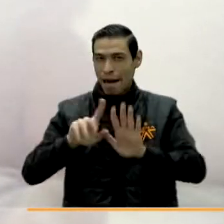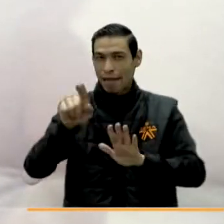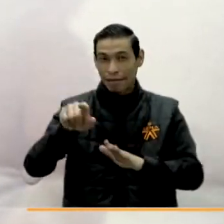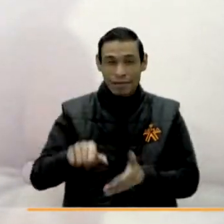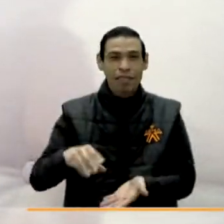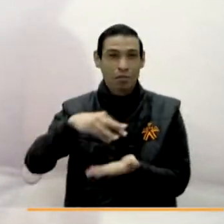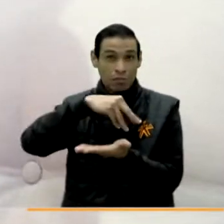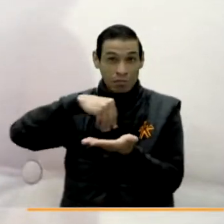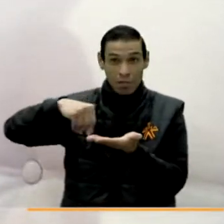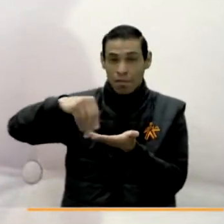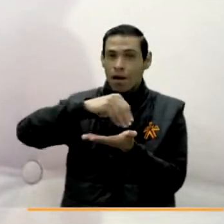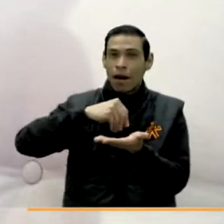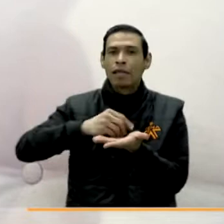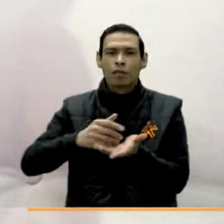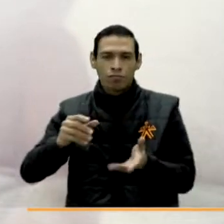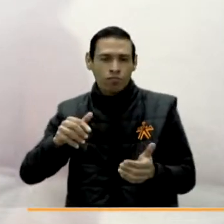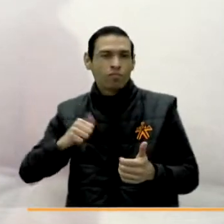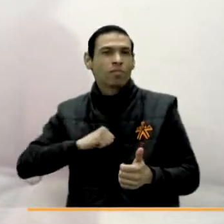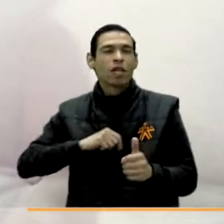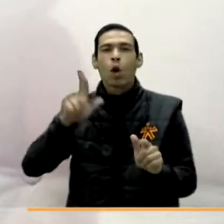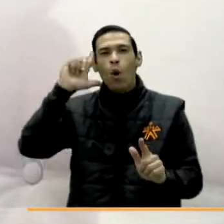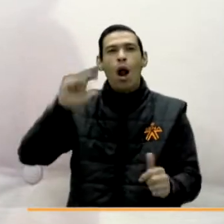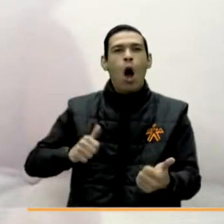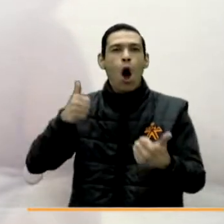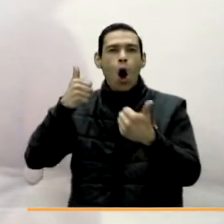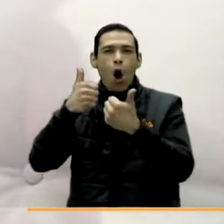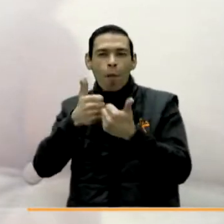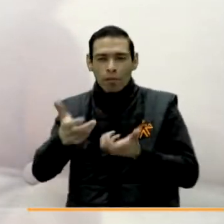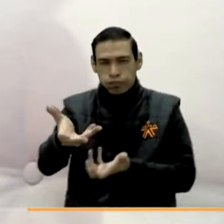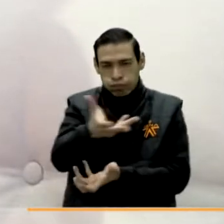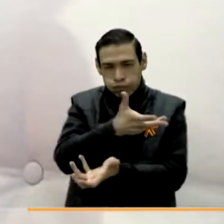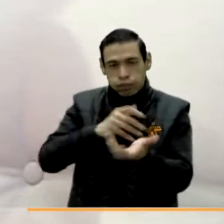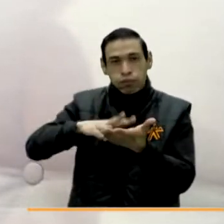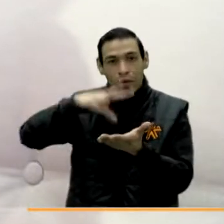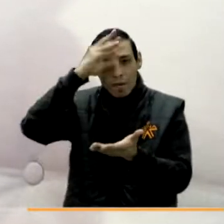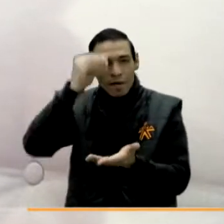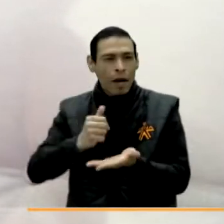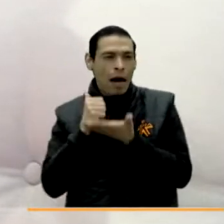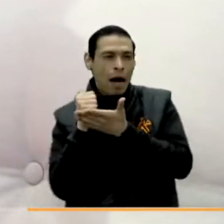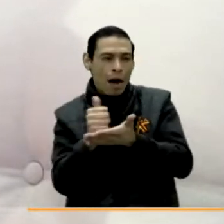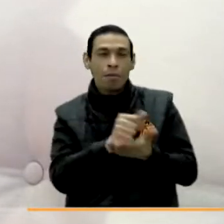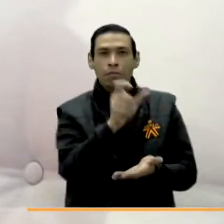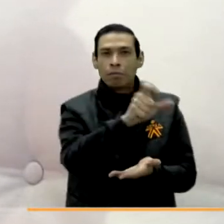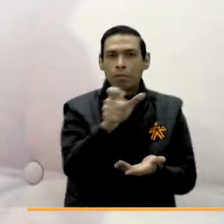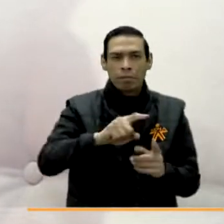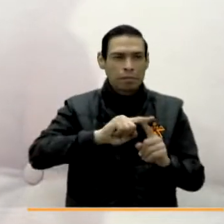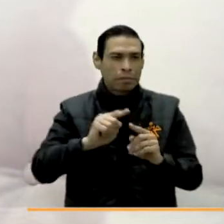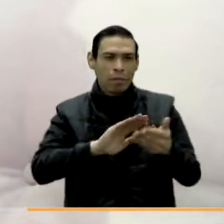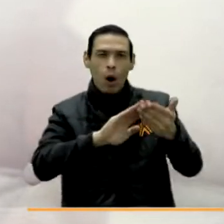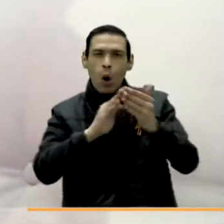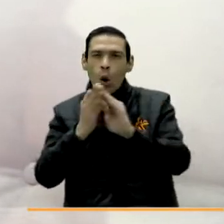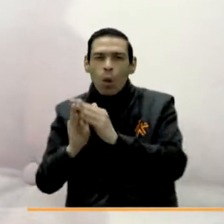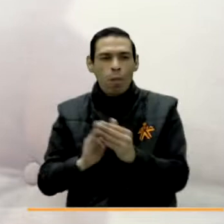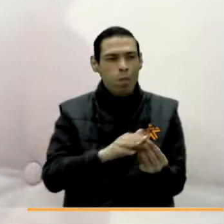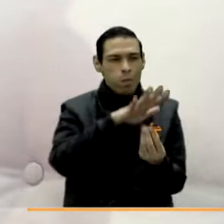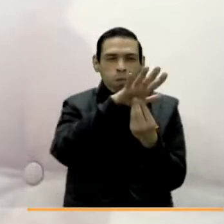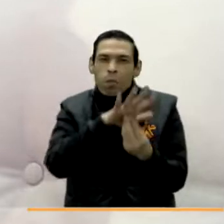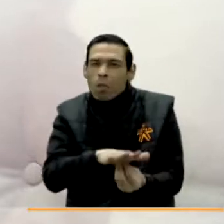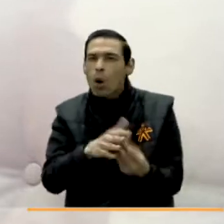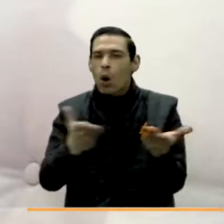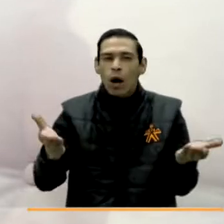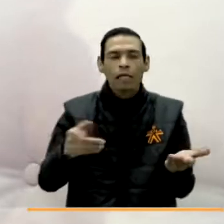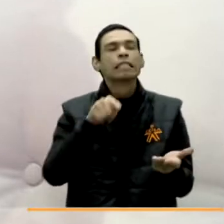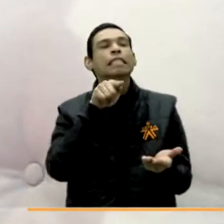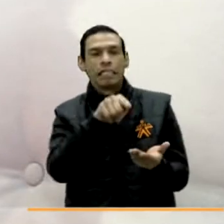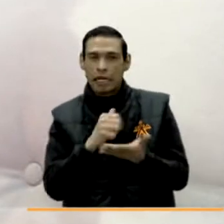que permitirá realizar transferencias tecnológicas, ofrecer formación a población vulnerable y generar oportunidades de empleo para los aprendices de la